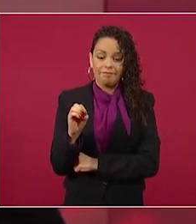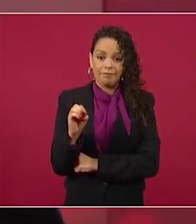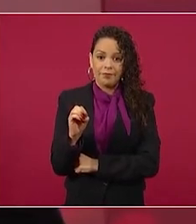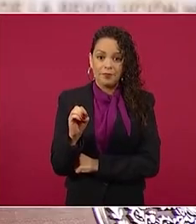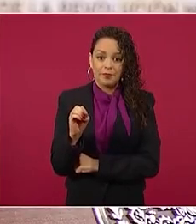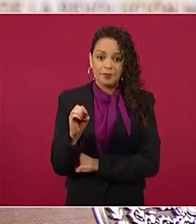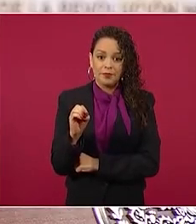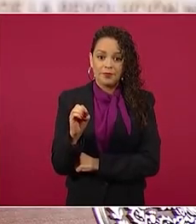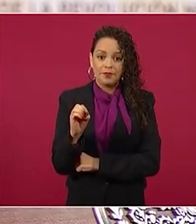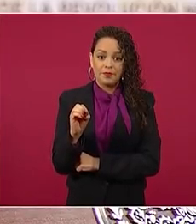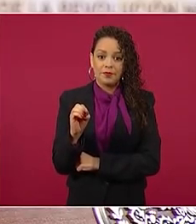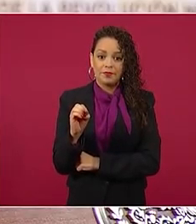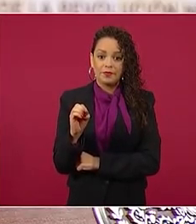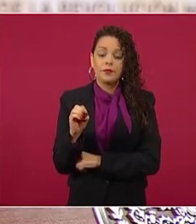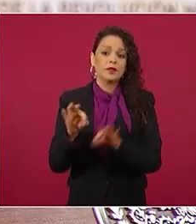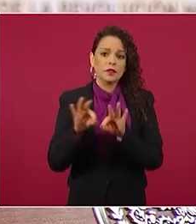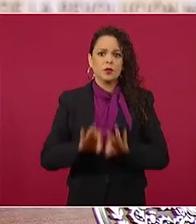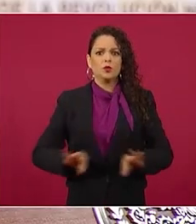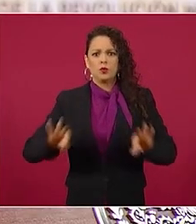se necesita saber